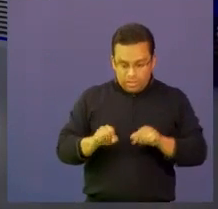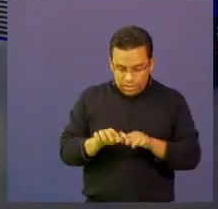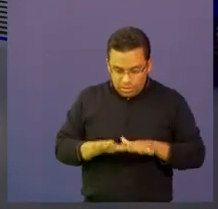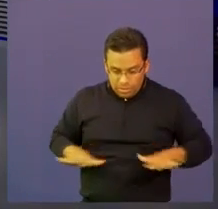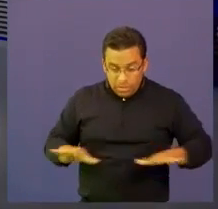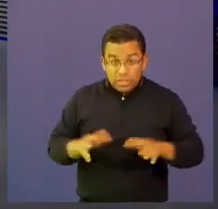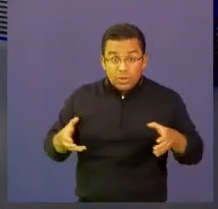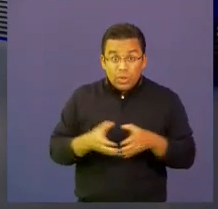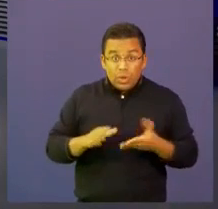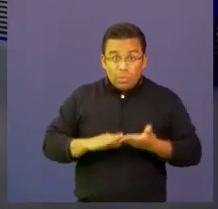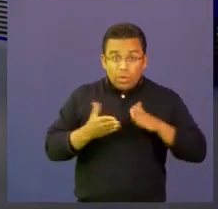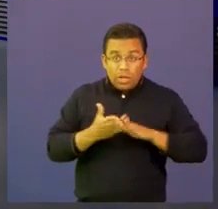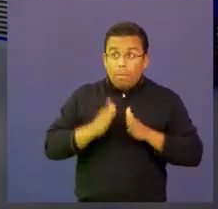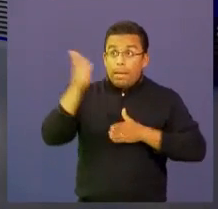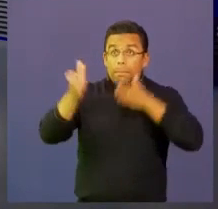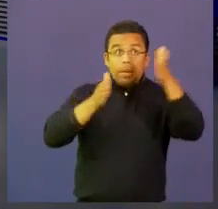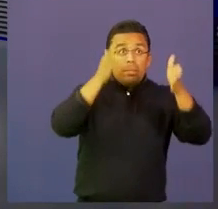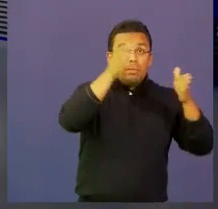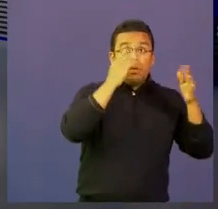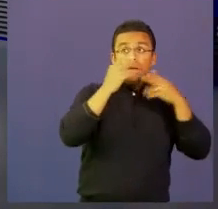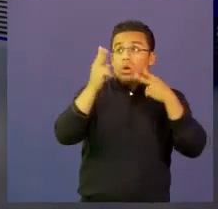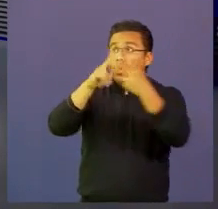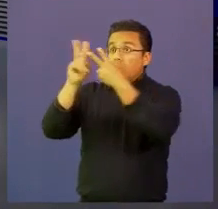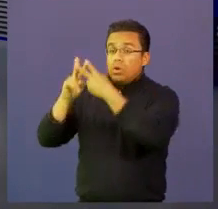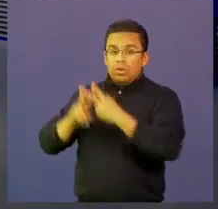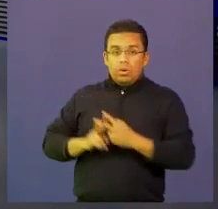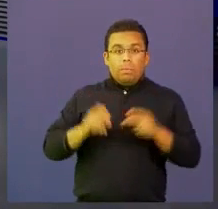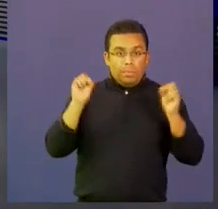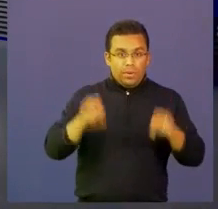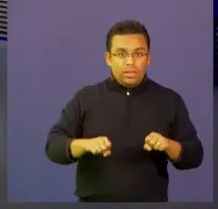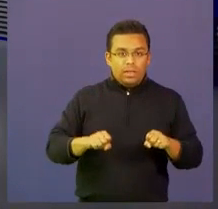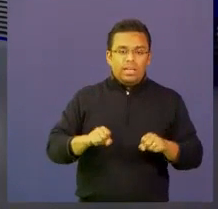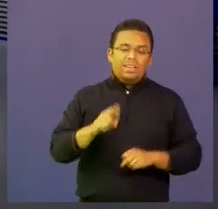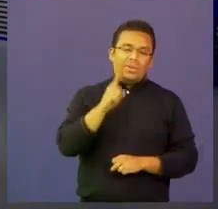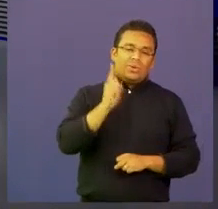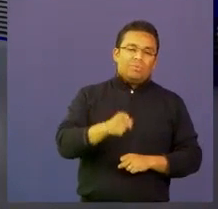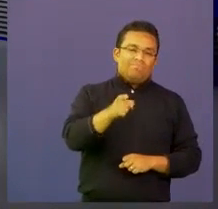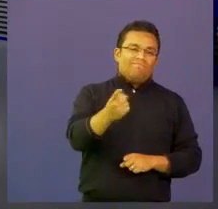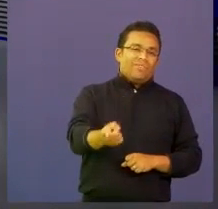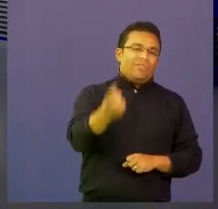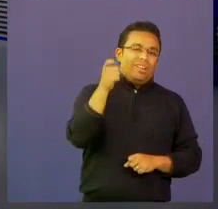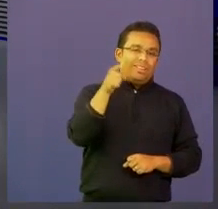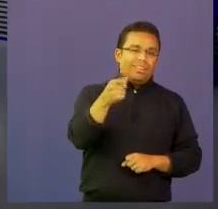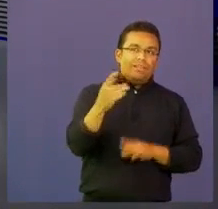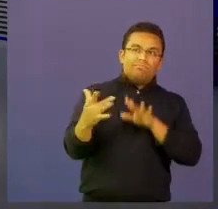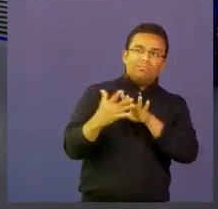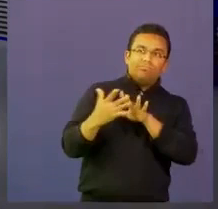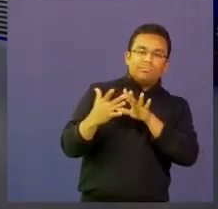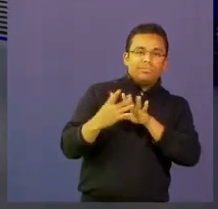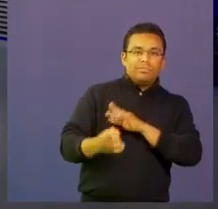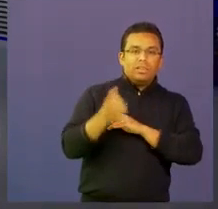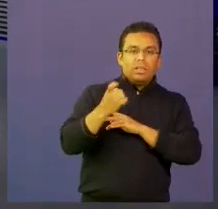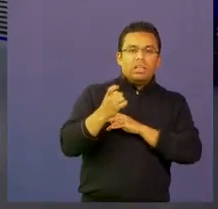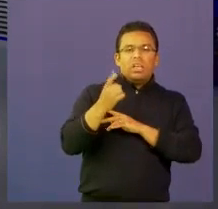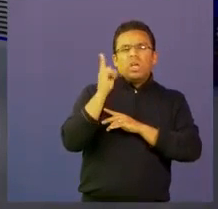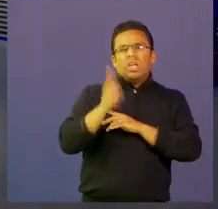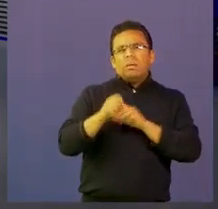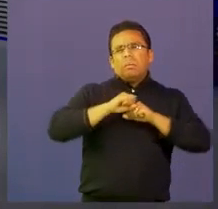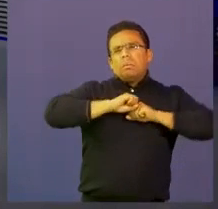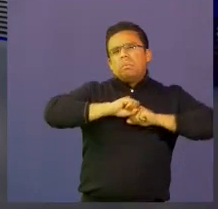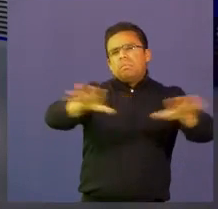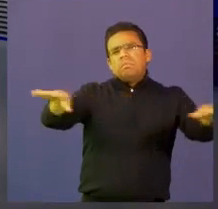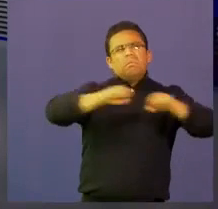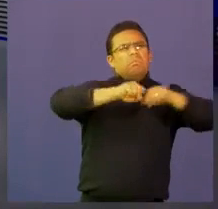mueve, que es lo que le falta un poco de pronto a los sectores, para no seguir generando una cantidad de plataformas y tener